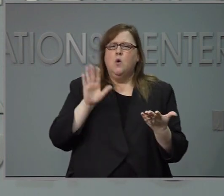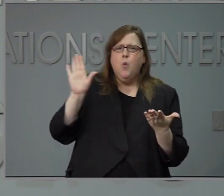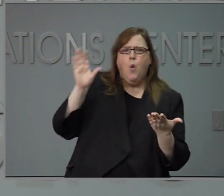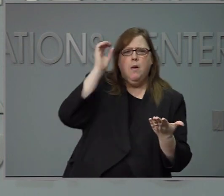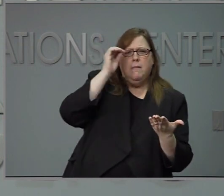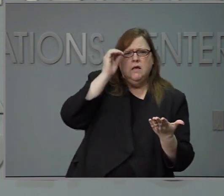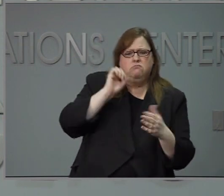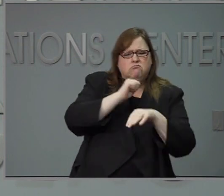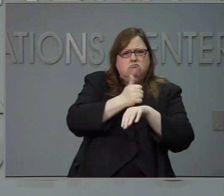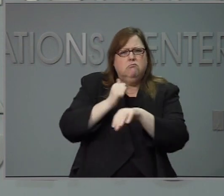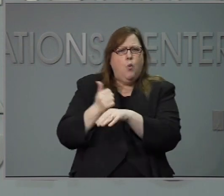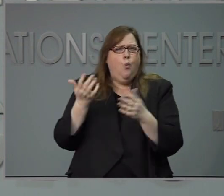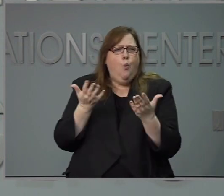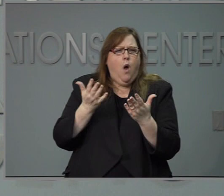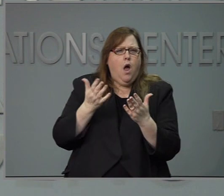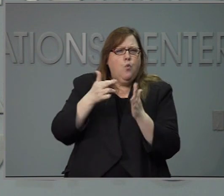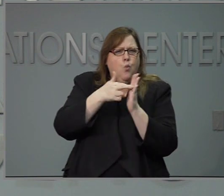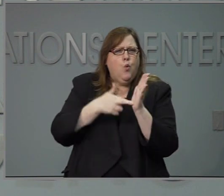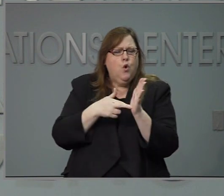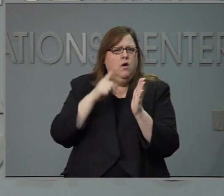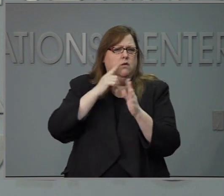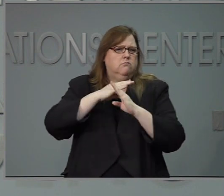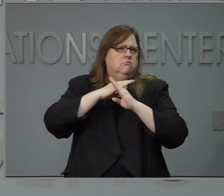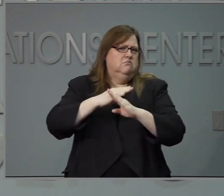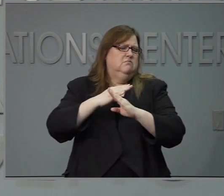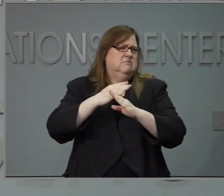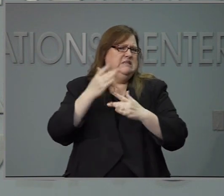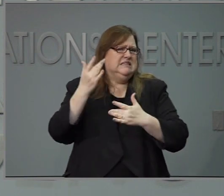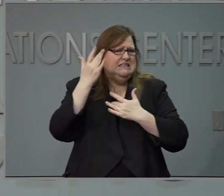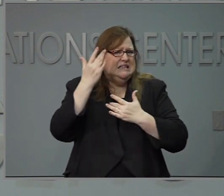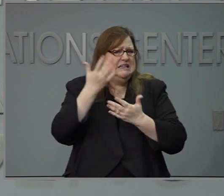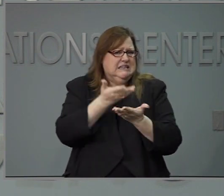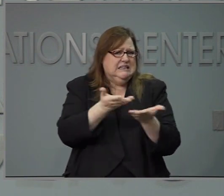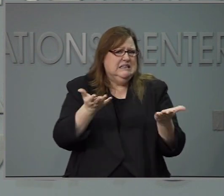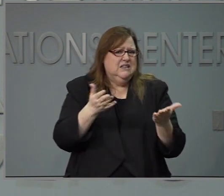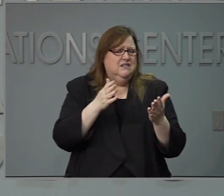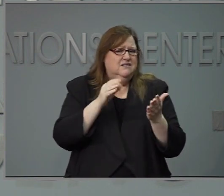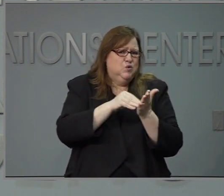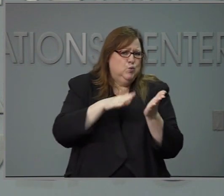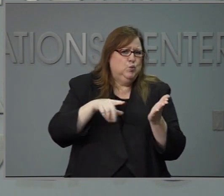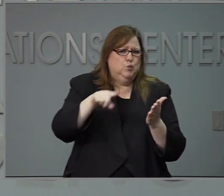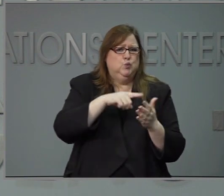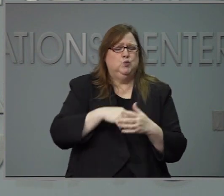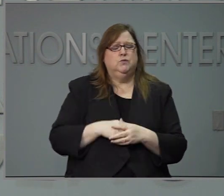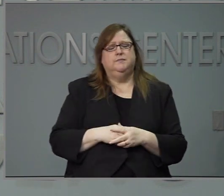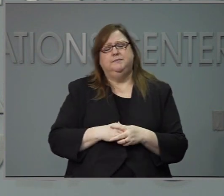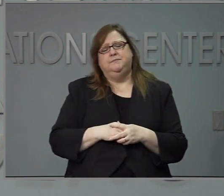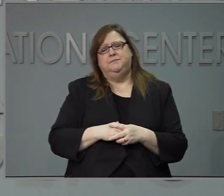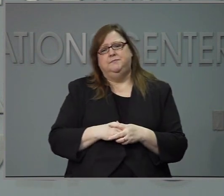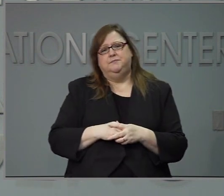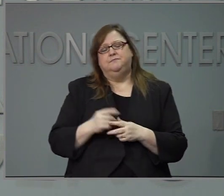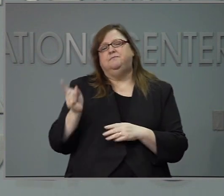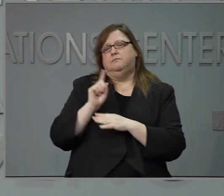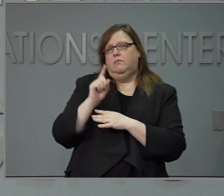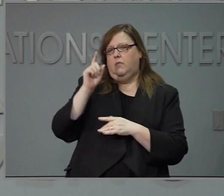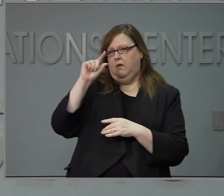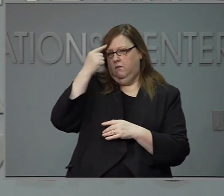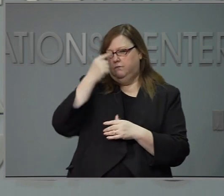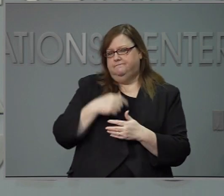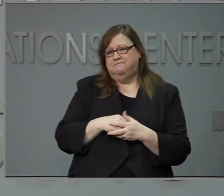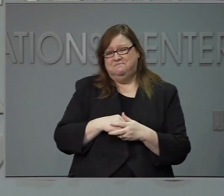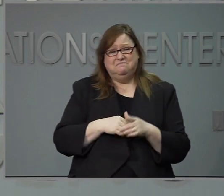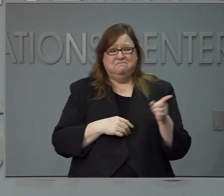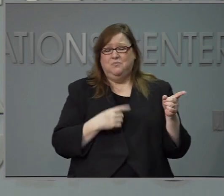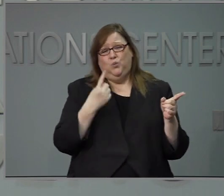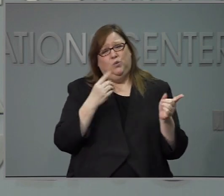los alumnos. Respuesta. Sí, esa muerte fue trágica en la Universidad Appalachian State en